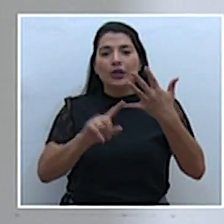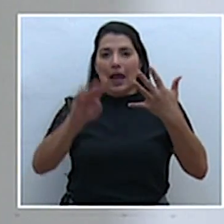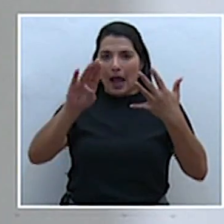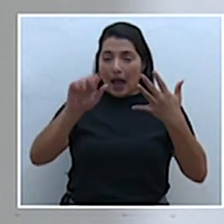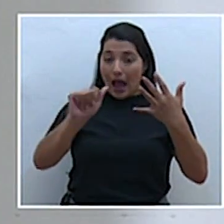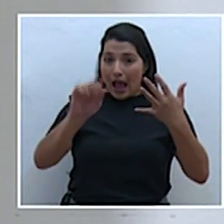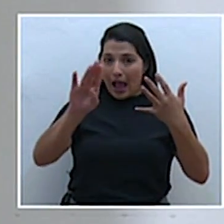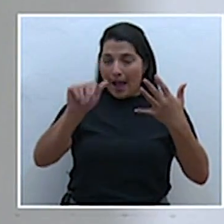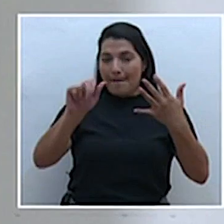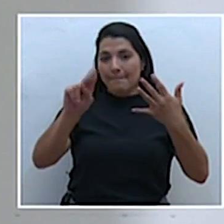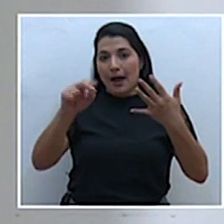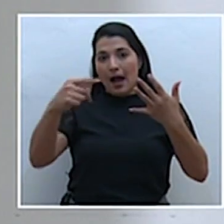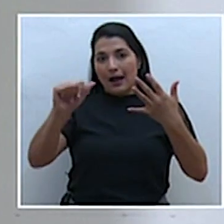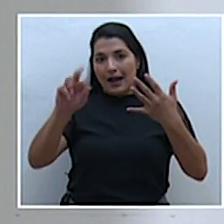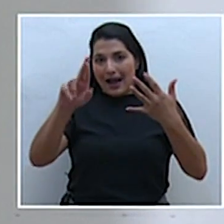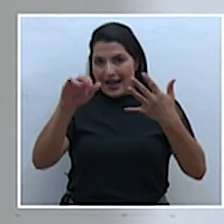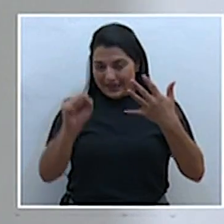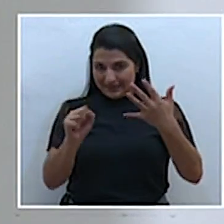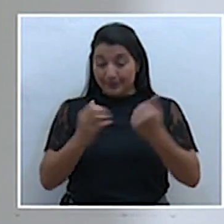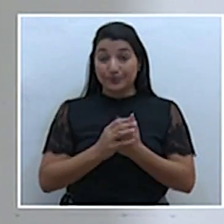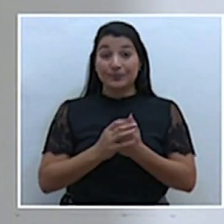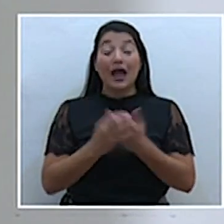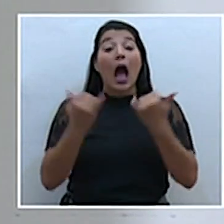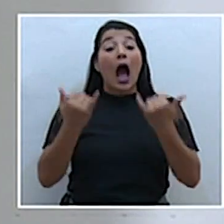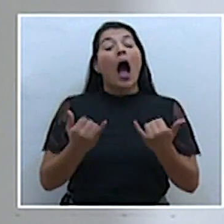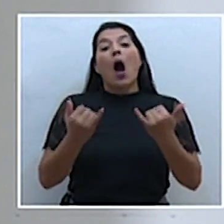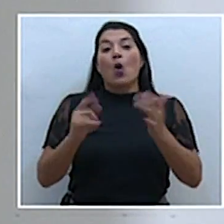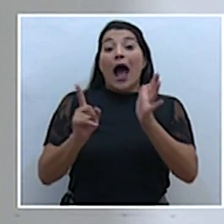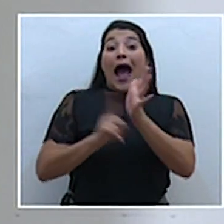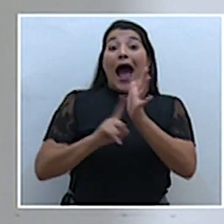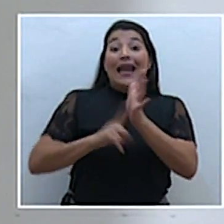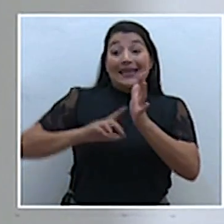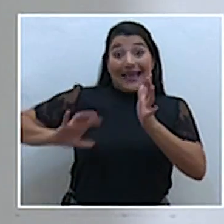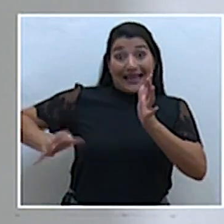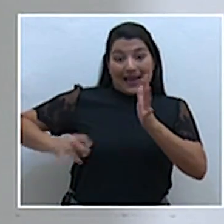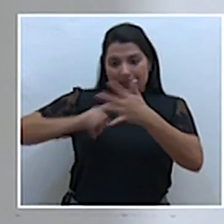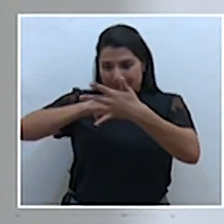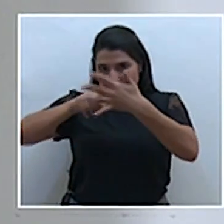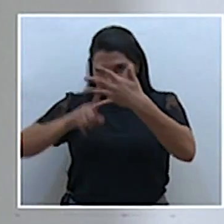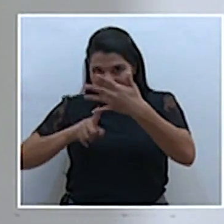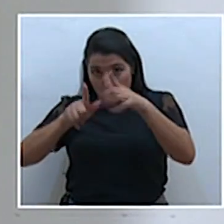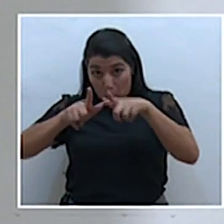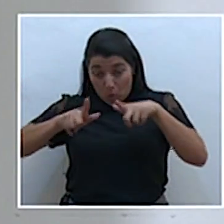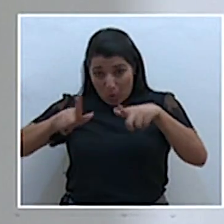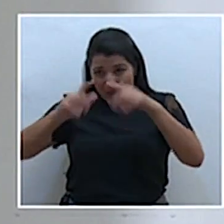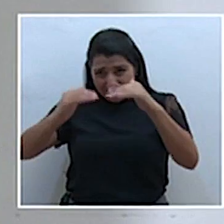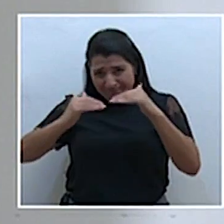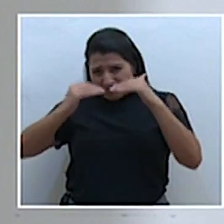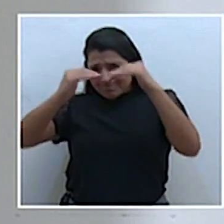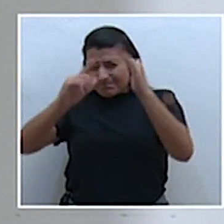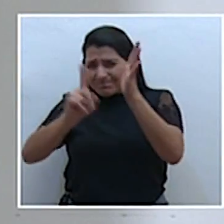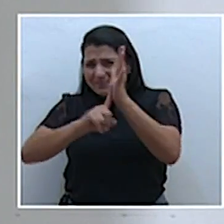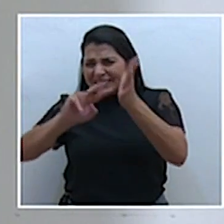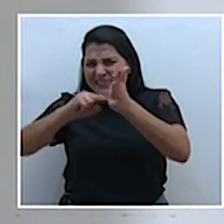Avangares. La alerta naranja establecida para estos distritos implica medidas